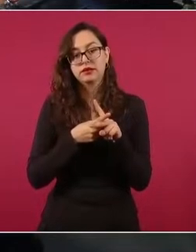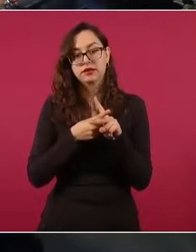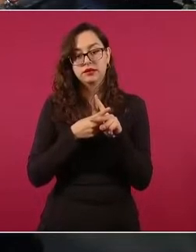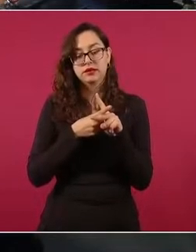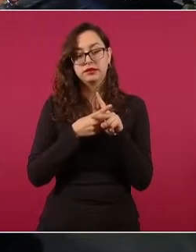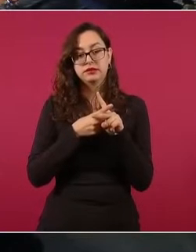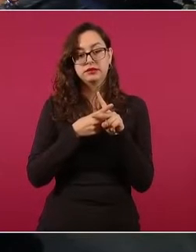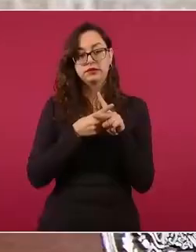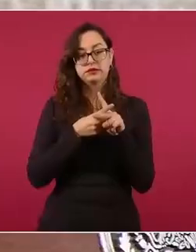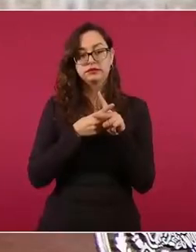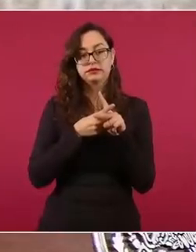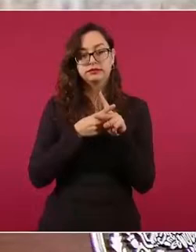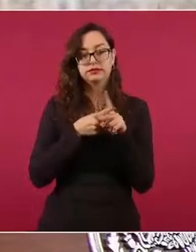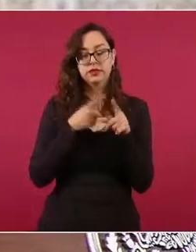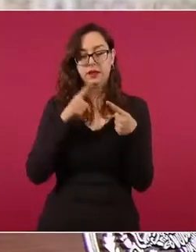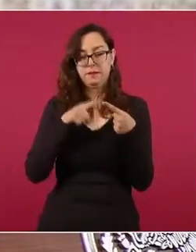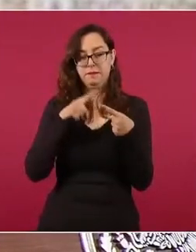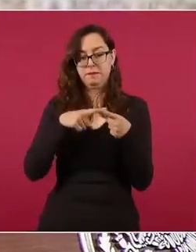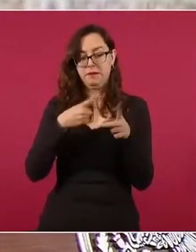Sí, pero tiene un nombre.